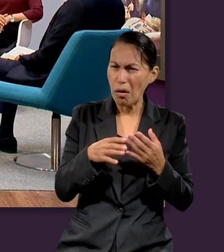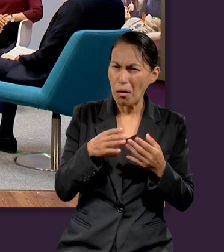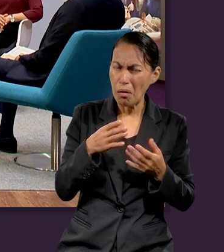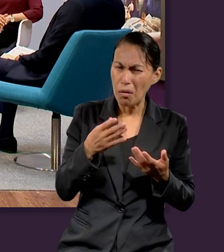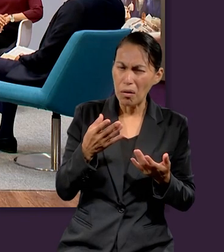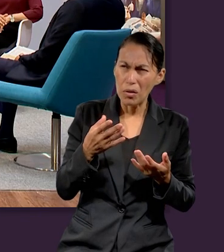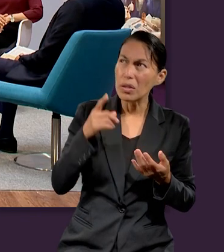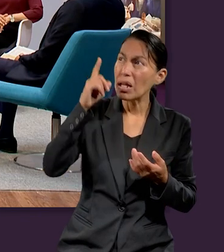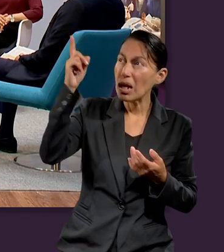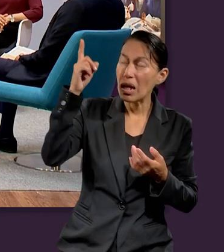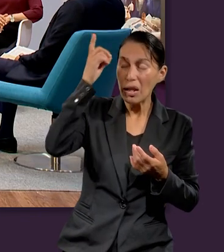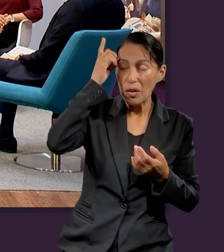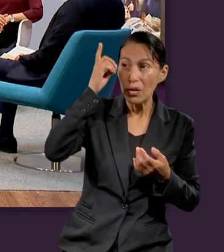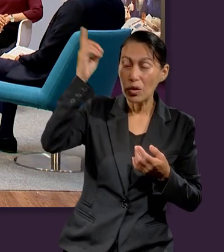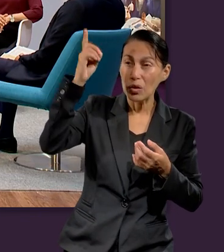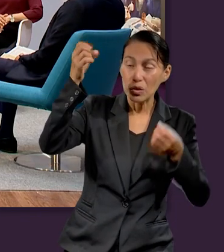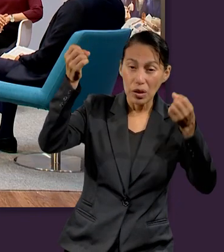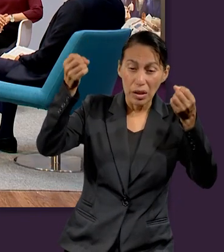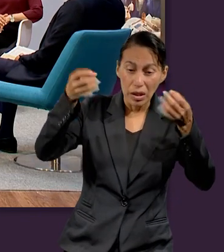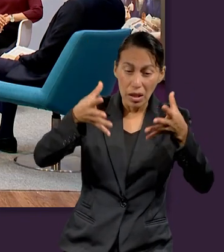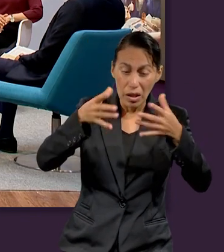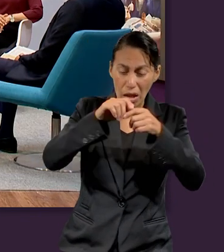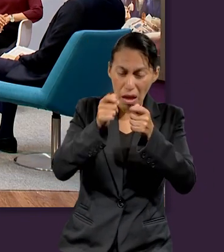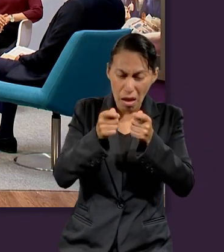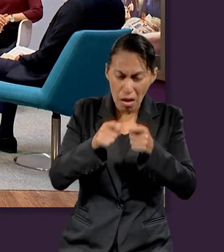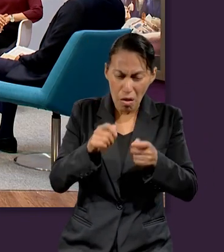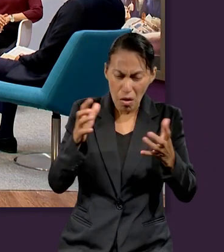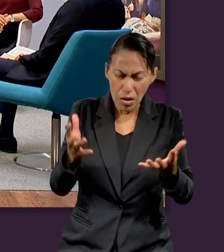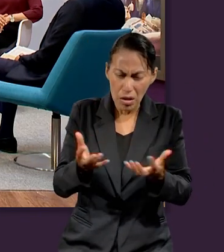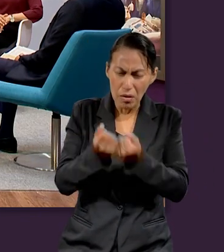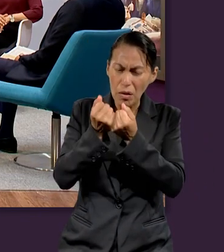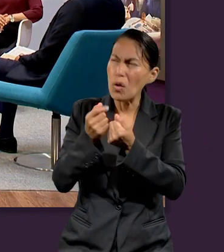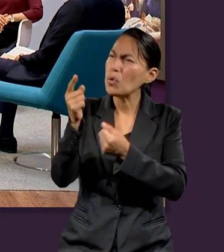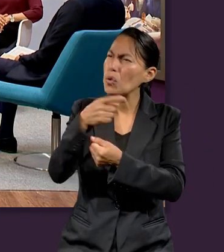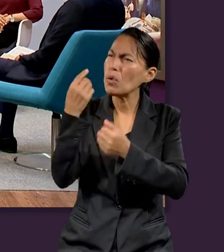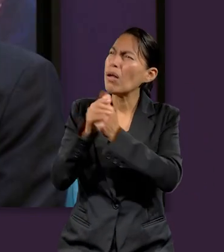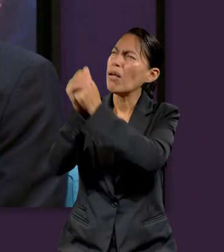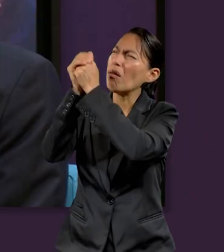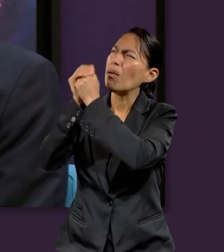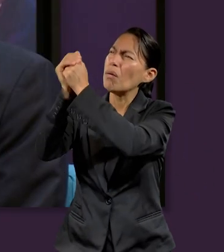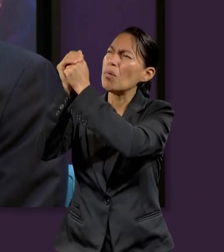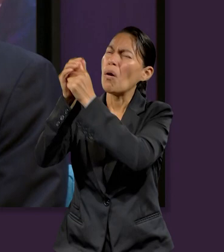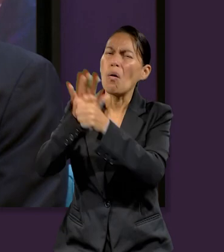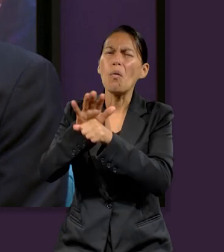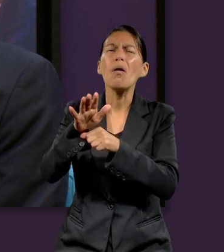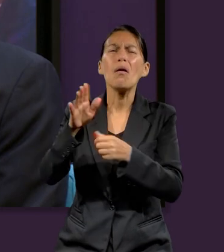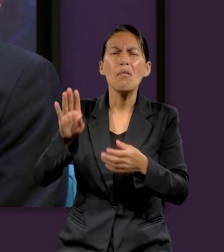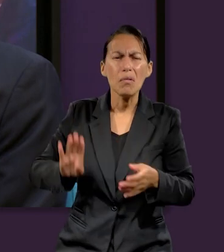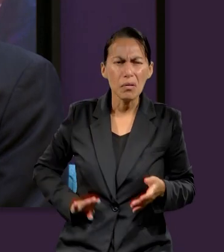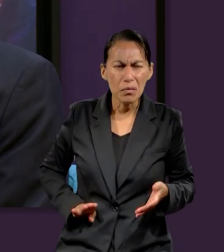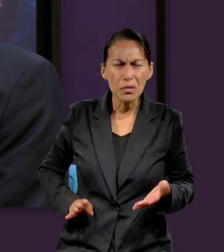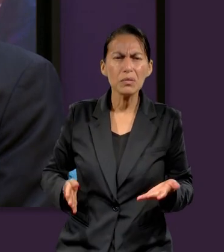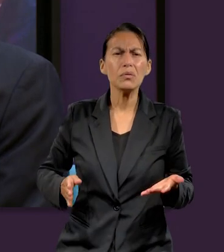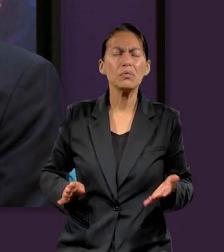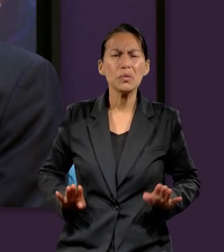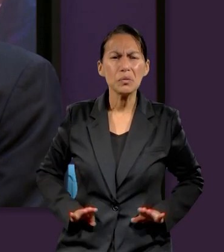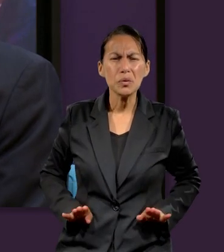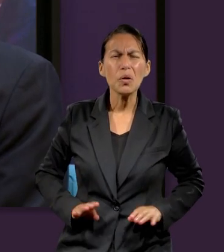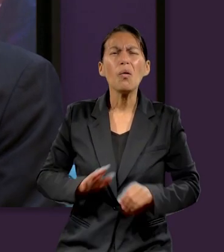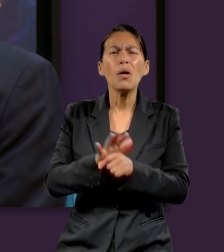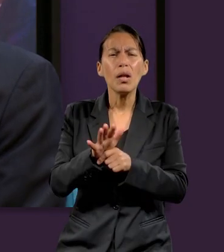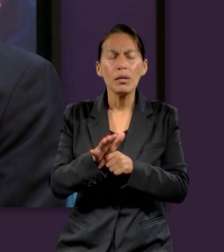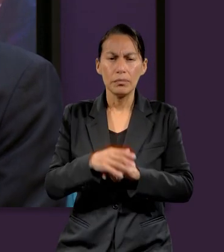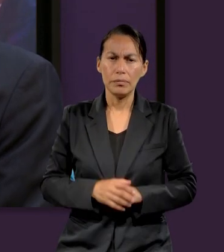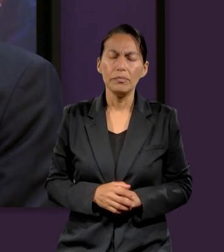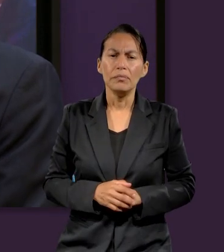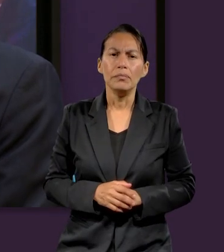adorar a Dios porque es nuestro Creador y también porque es nuestro Redentor? Sí, Pastor. Creo que hemos visto en